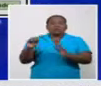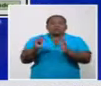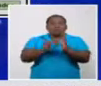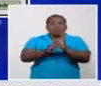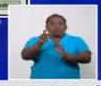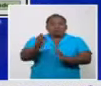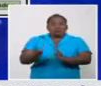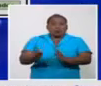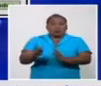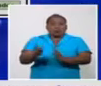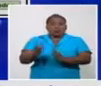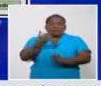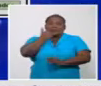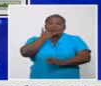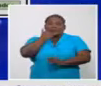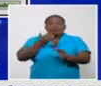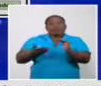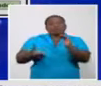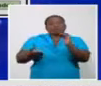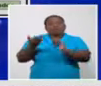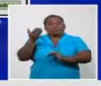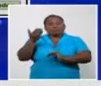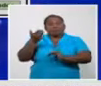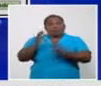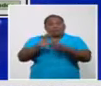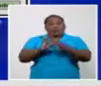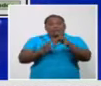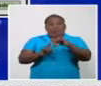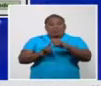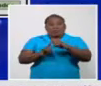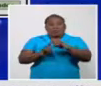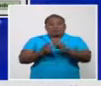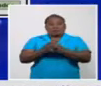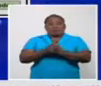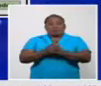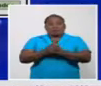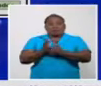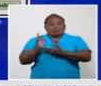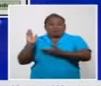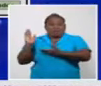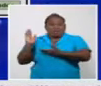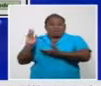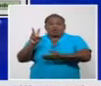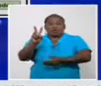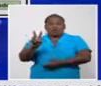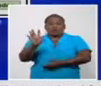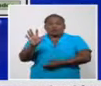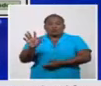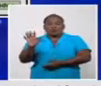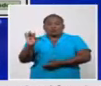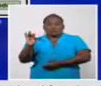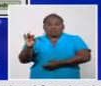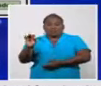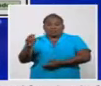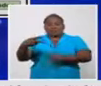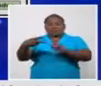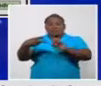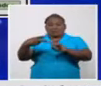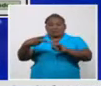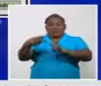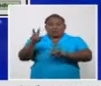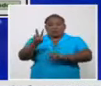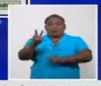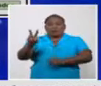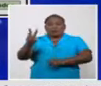15 días de toda Cuba 257,3 le sigue La Habana con 223